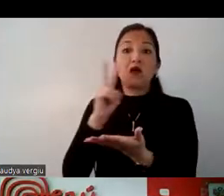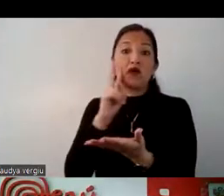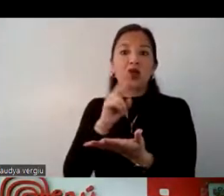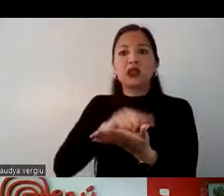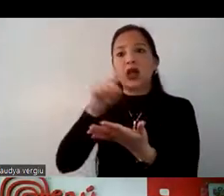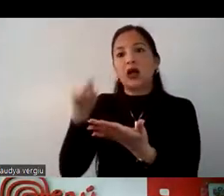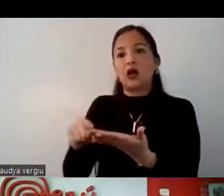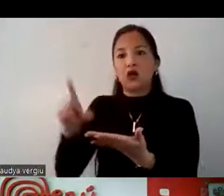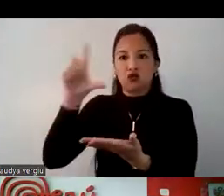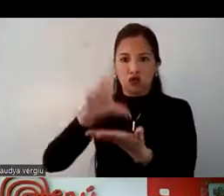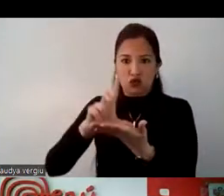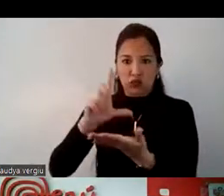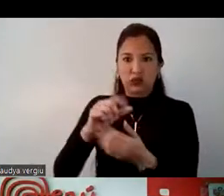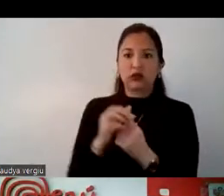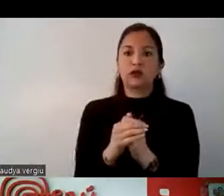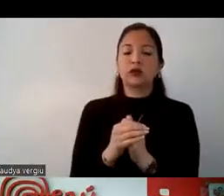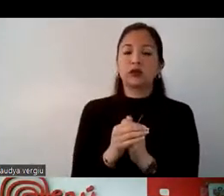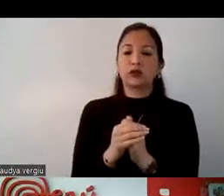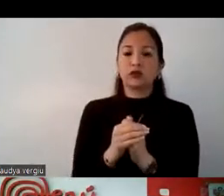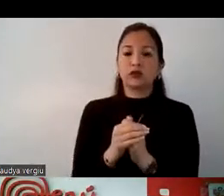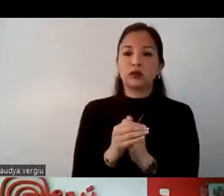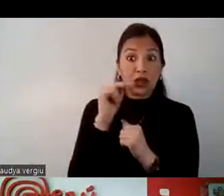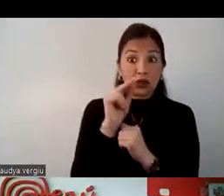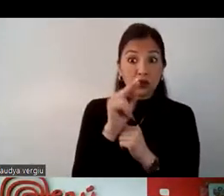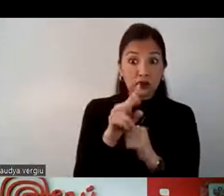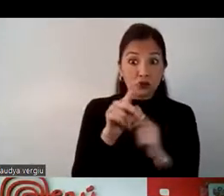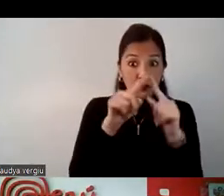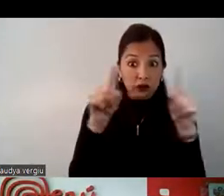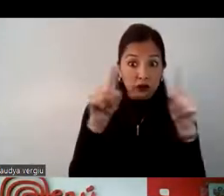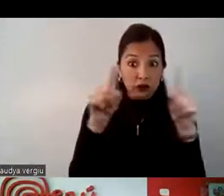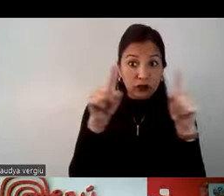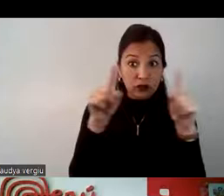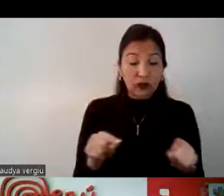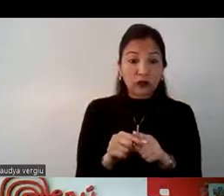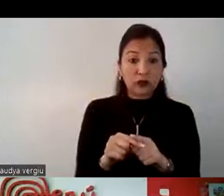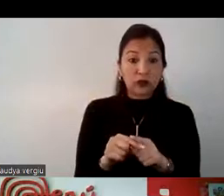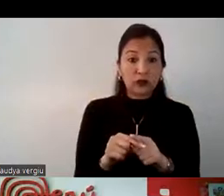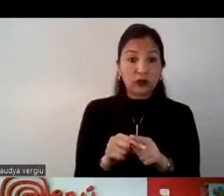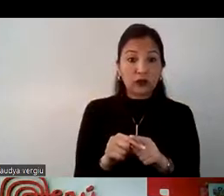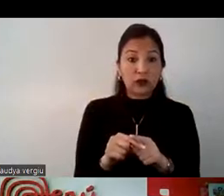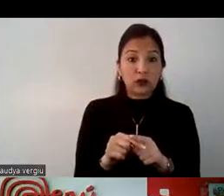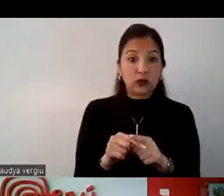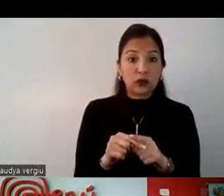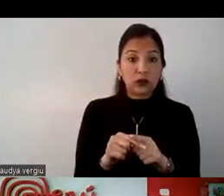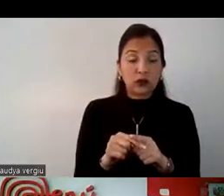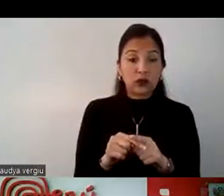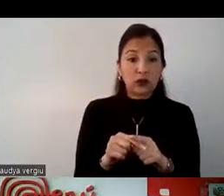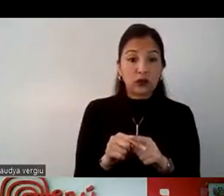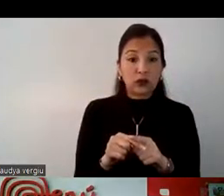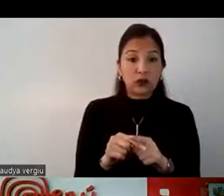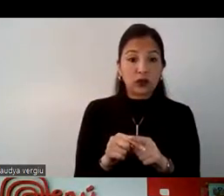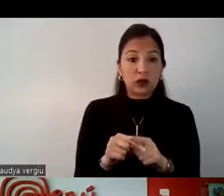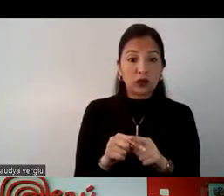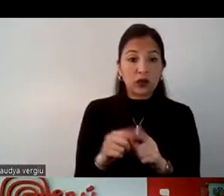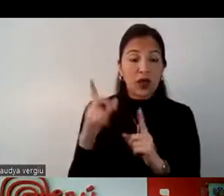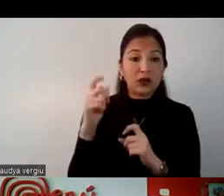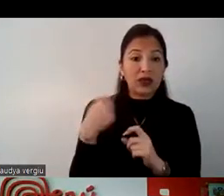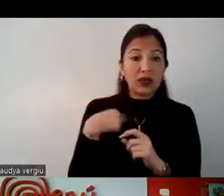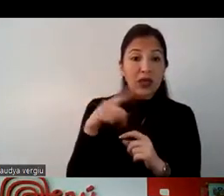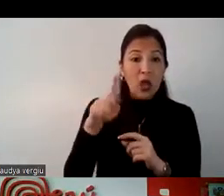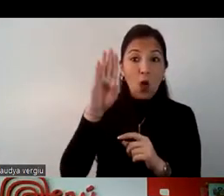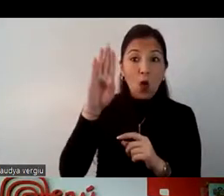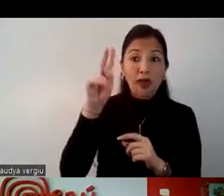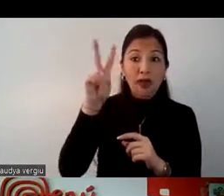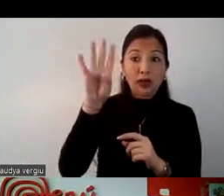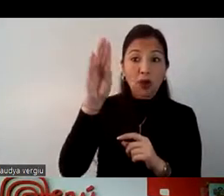Por ejemplo, ¿no? Aquí tenemos, a ver, la batalla de Pichincha, que cae a martes veinticuatro de mayo.